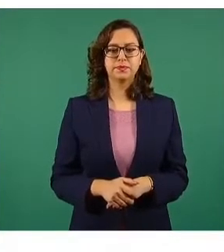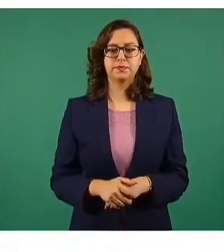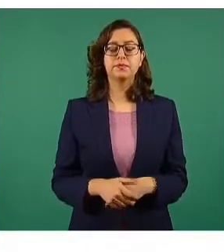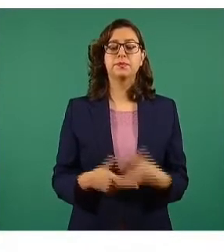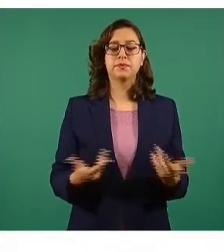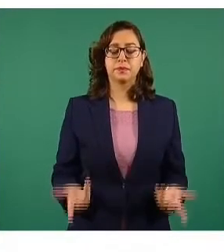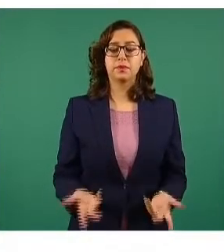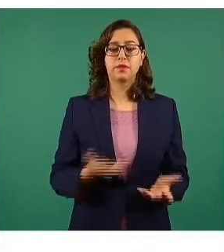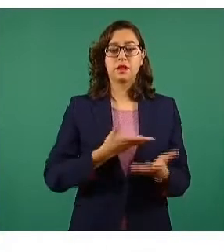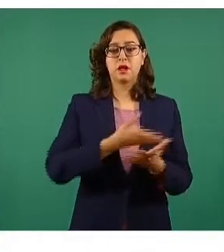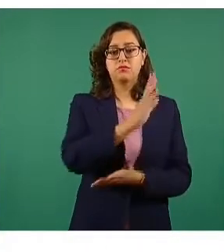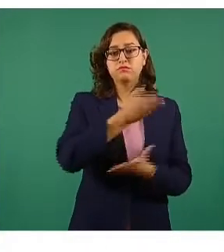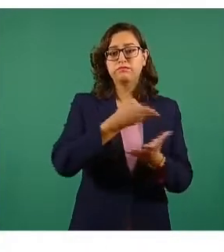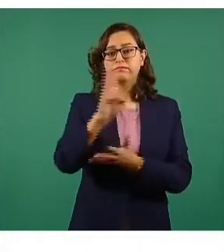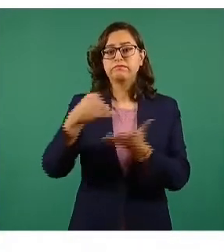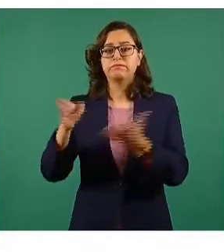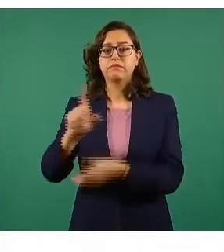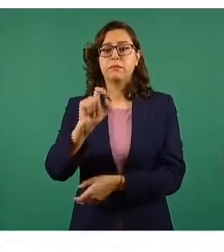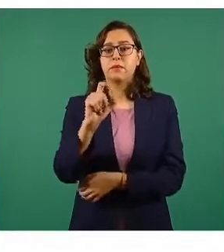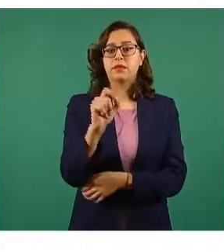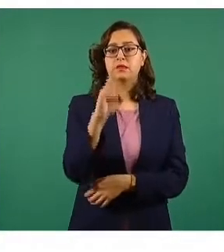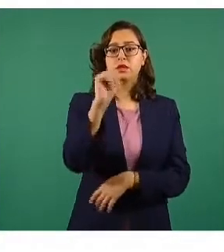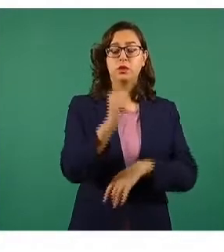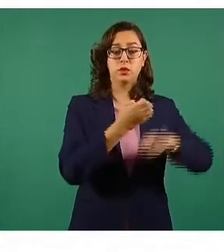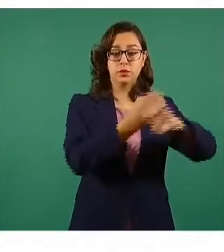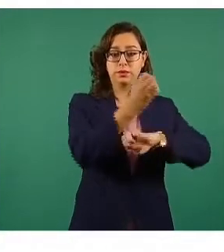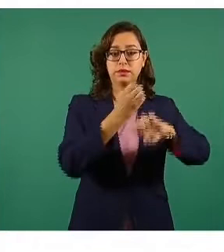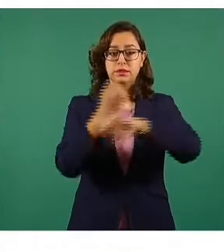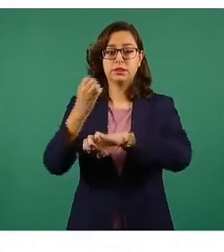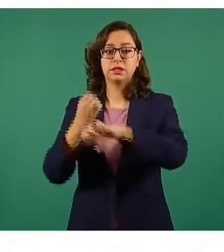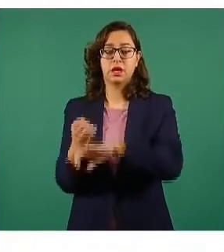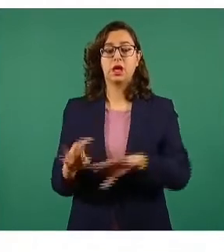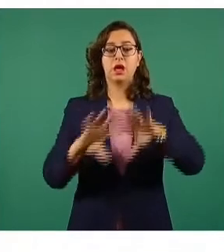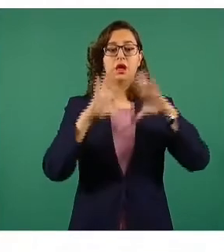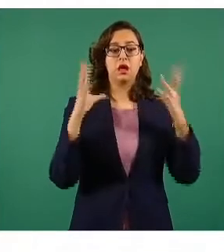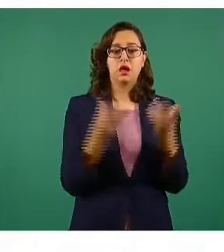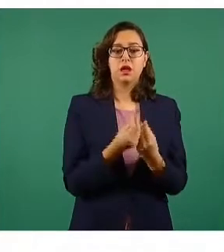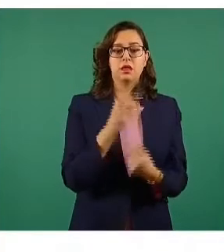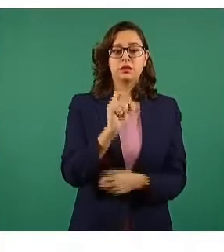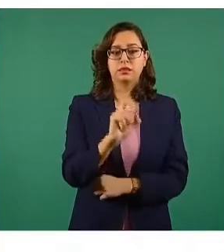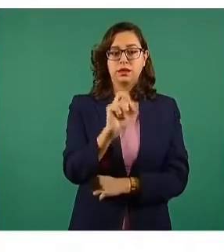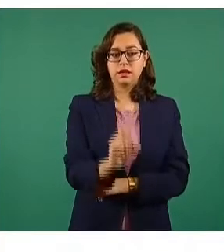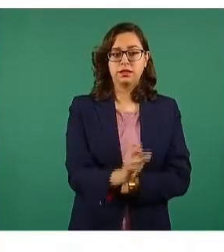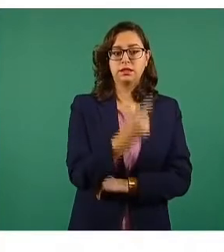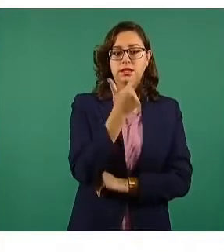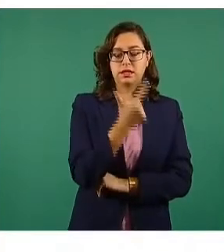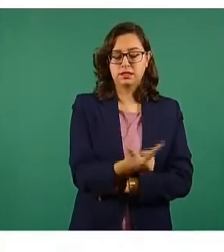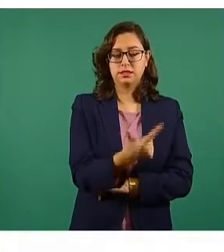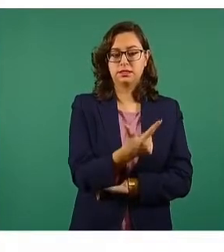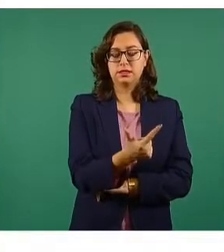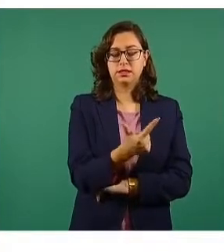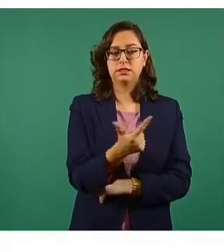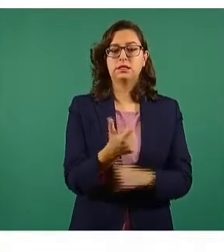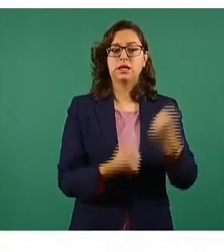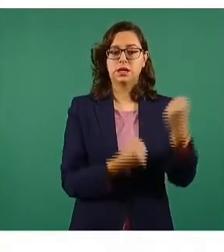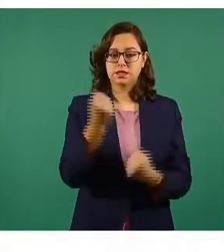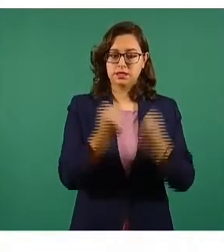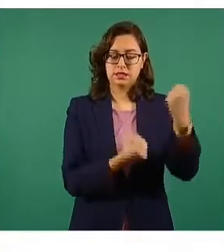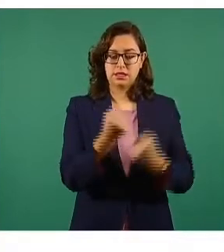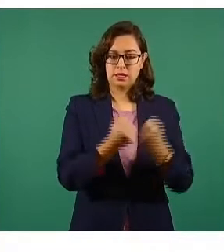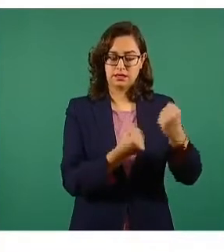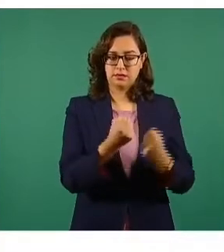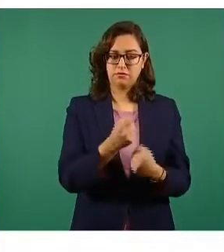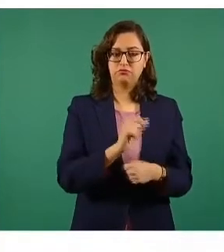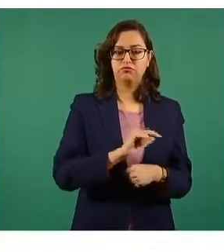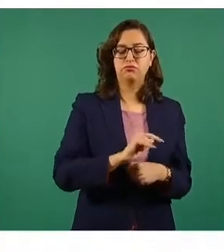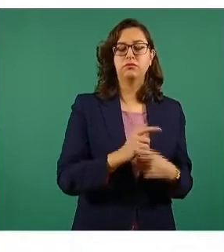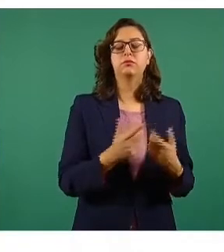a 29 entidades federativas, se materializaron 37 movimientos terrestres con sus